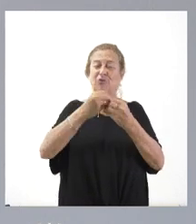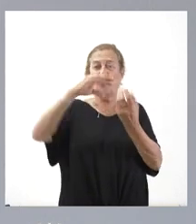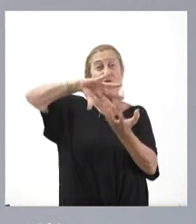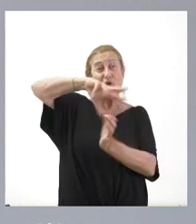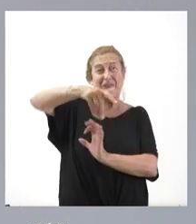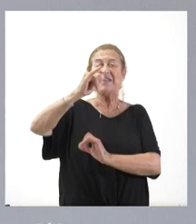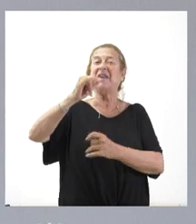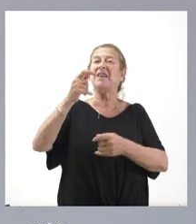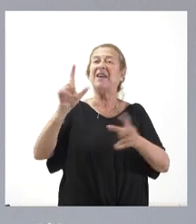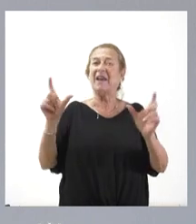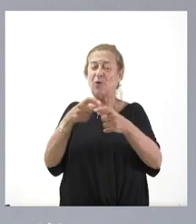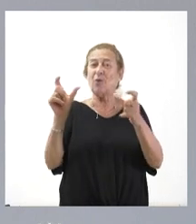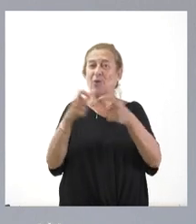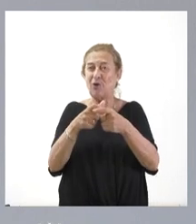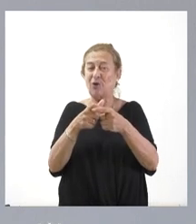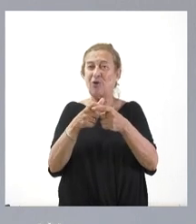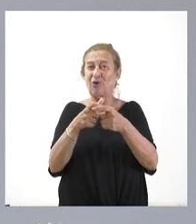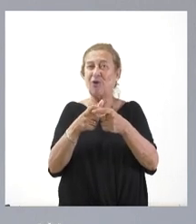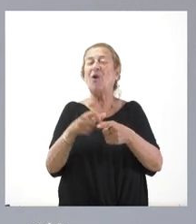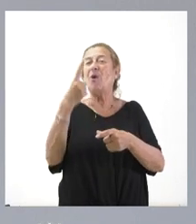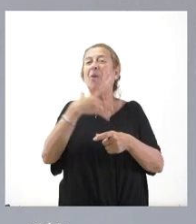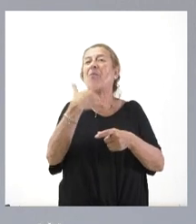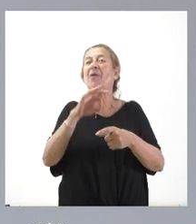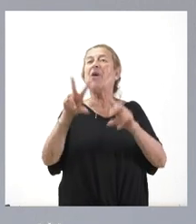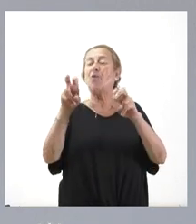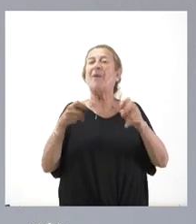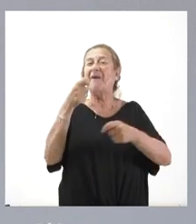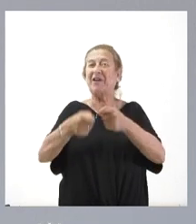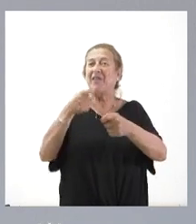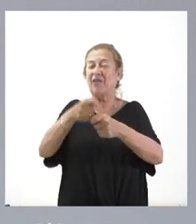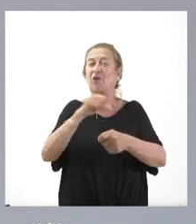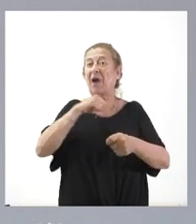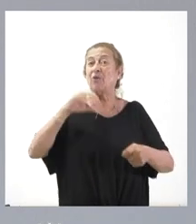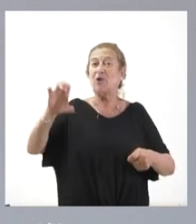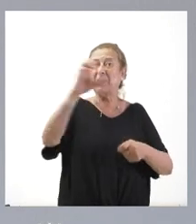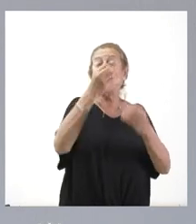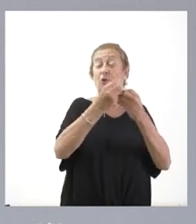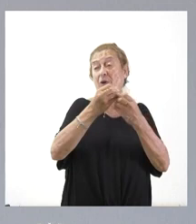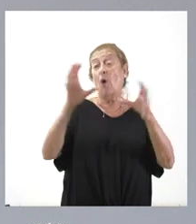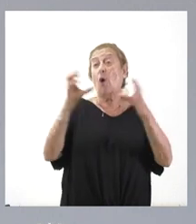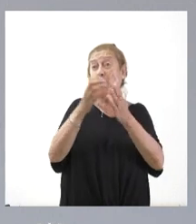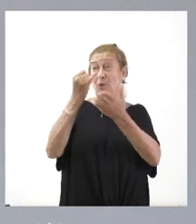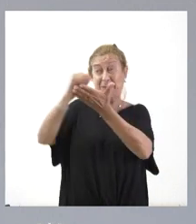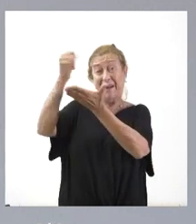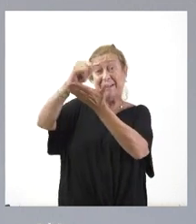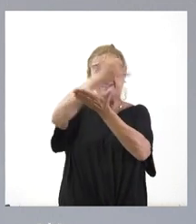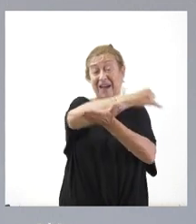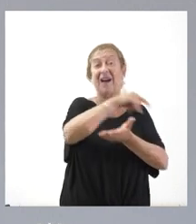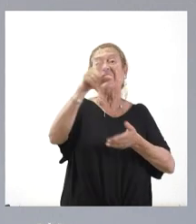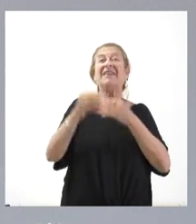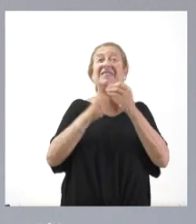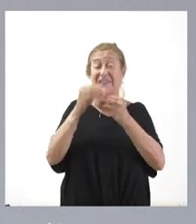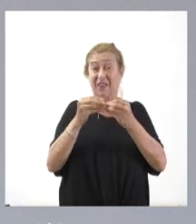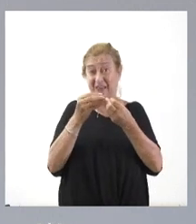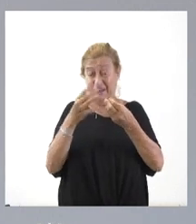reuniones en torno a una posible nueva financiación autonómica con partidos separatistas, que esto se realiza en el